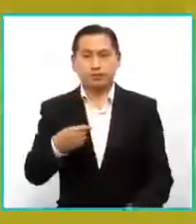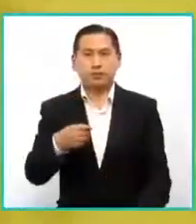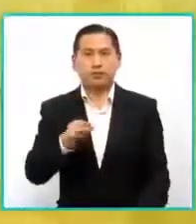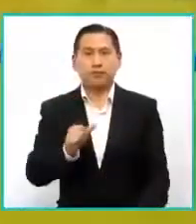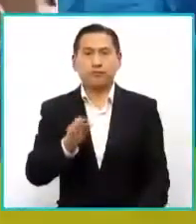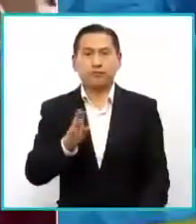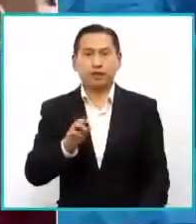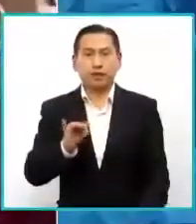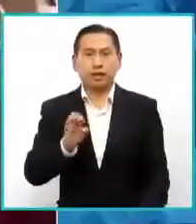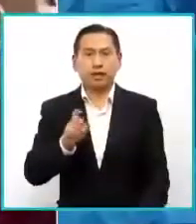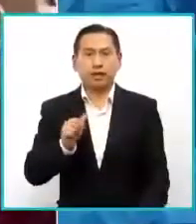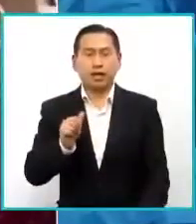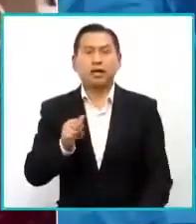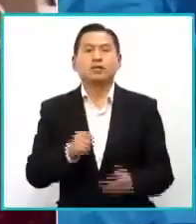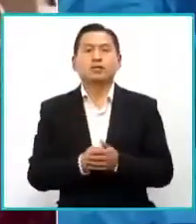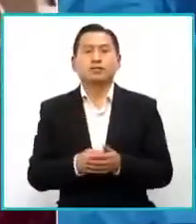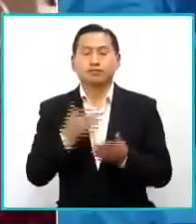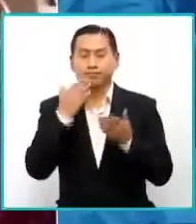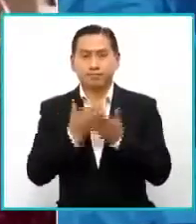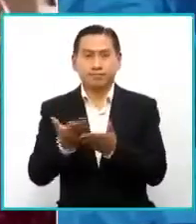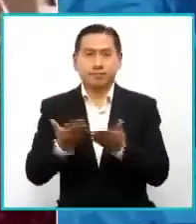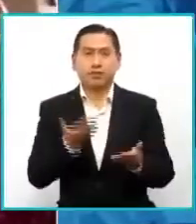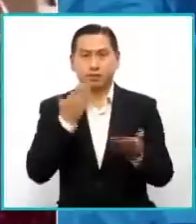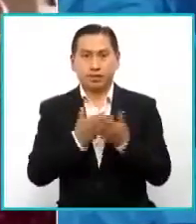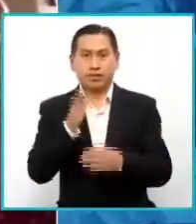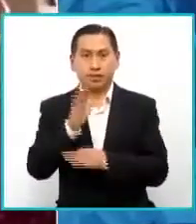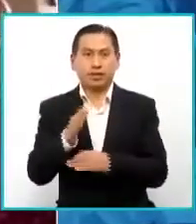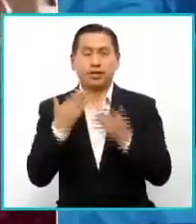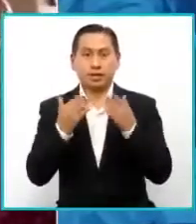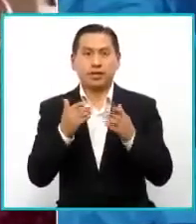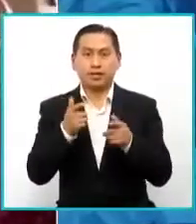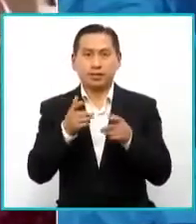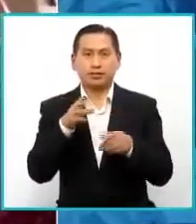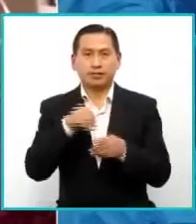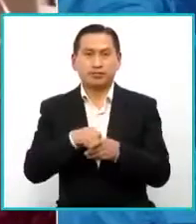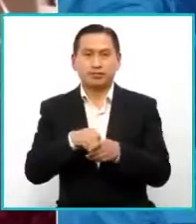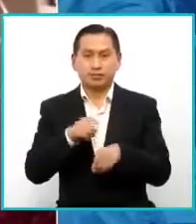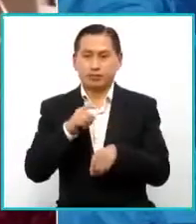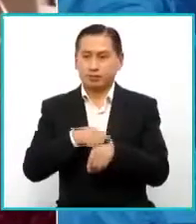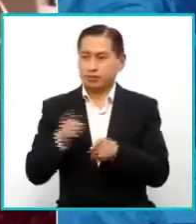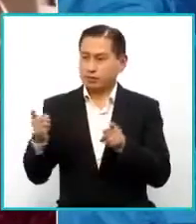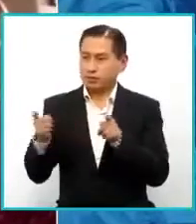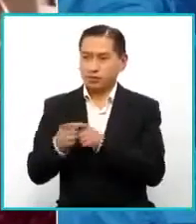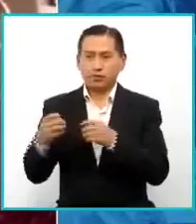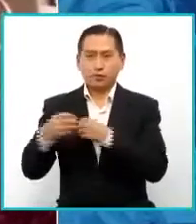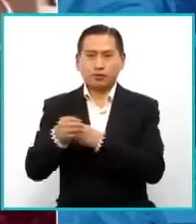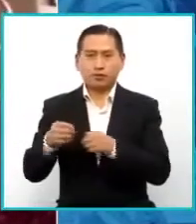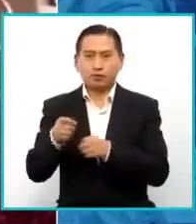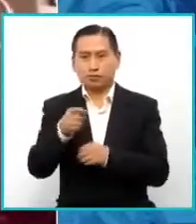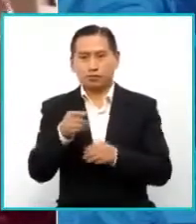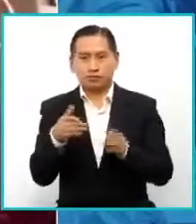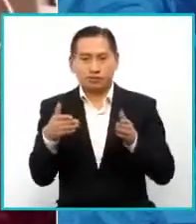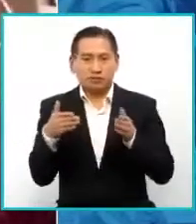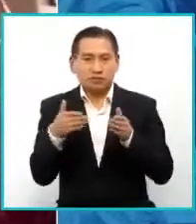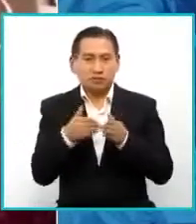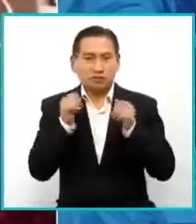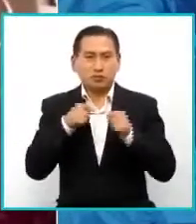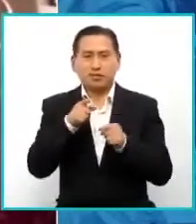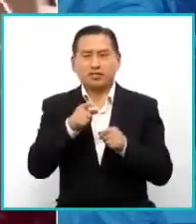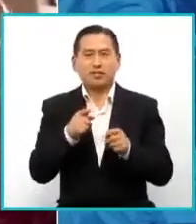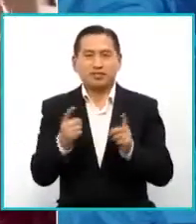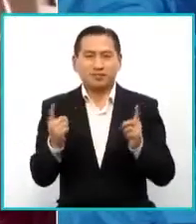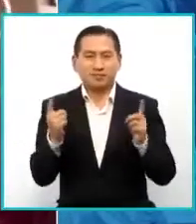lado de la pantalla. Gabriela, querida, bienvenida, buenas tardes, gracias por estar ahí, por escaparte de la OFI, por esconderte en una esquinita y poder